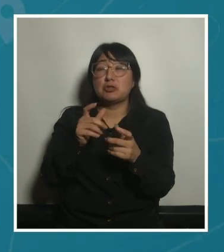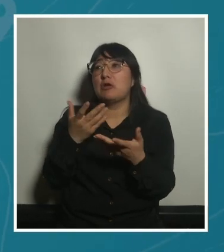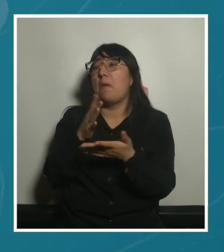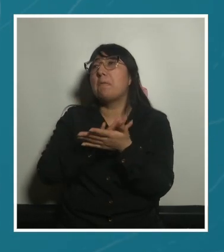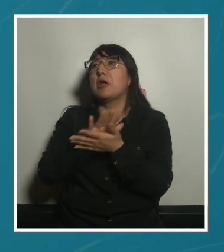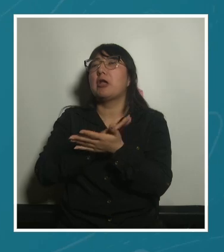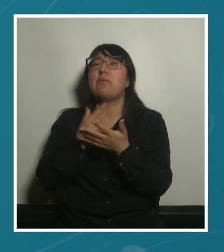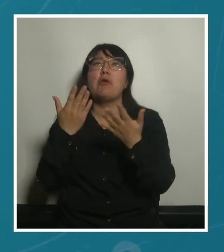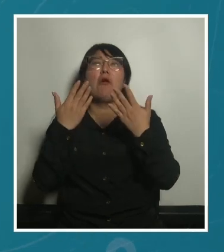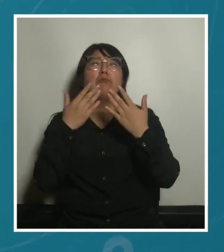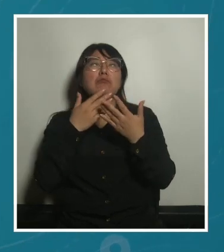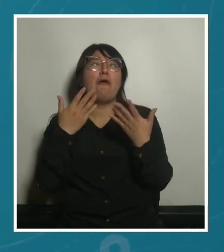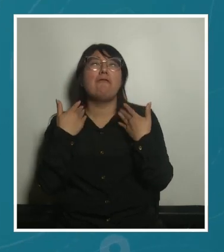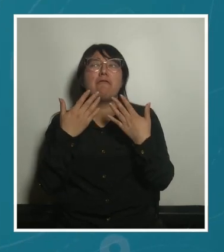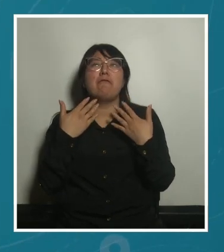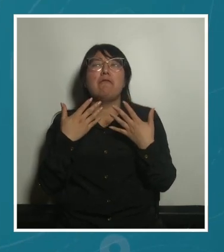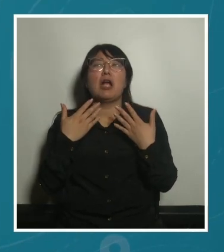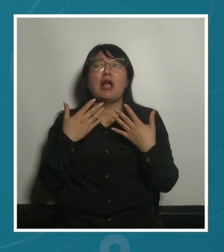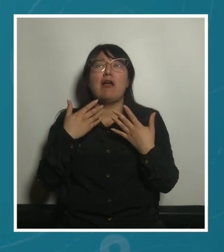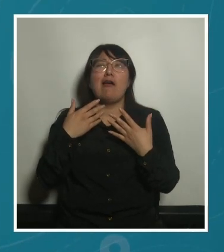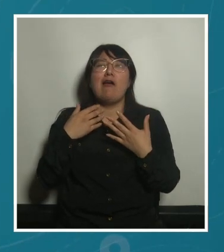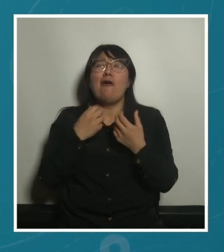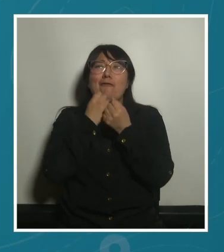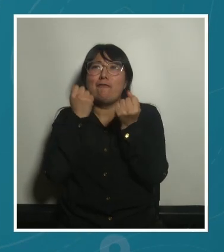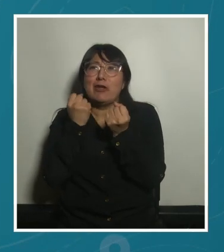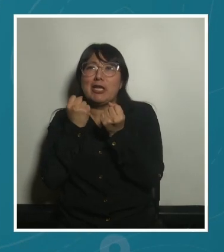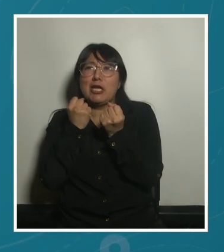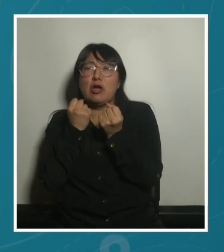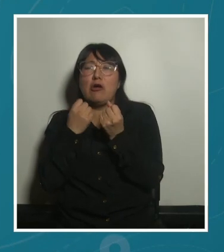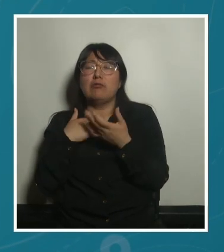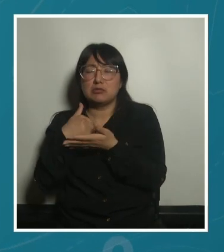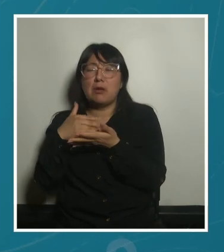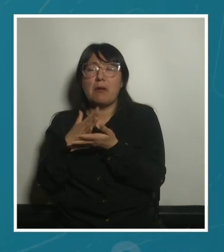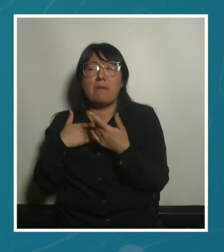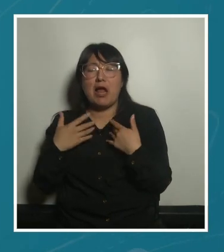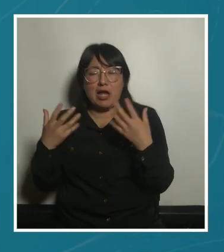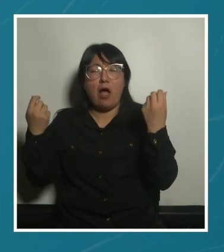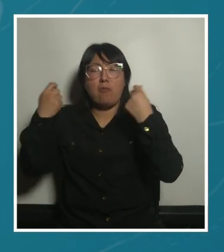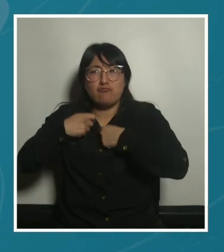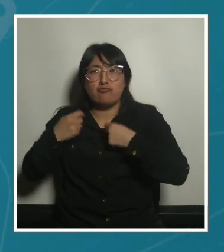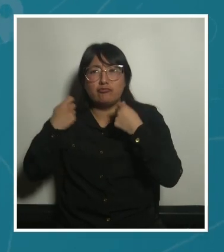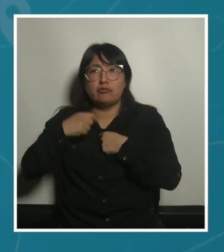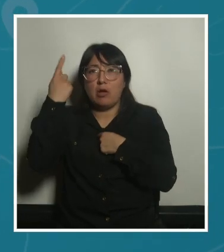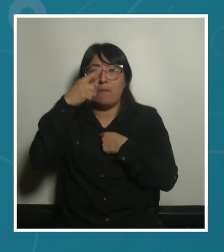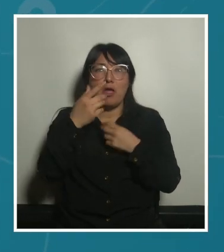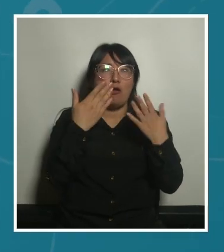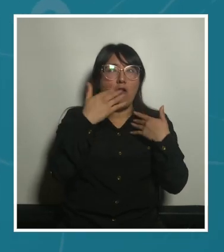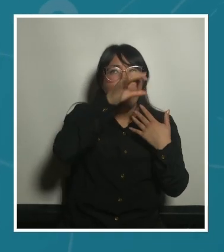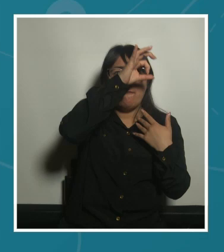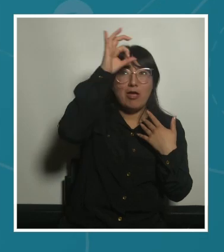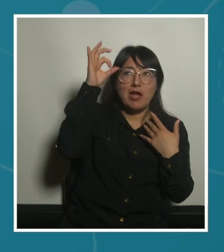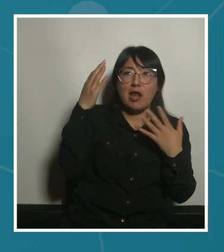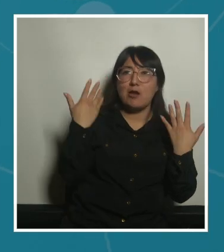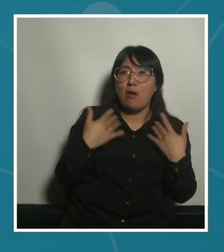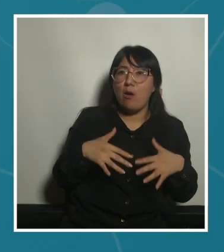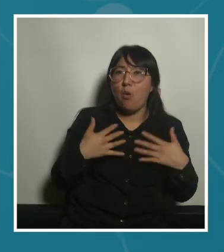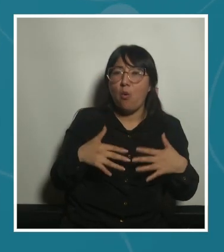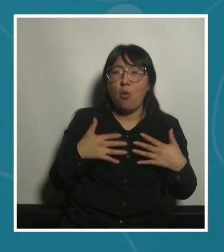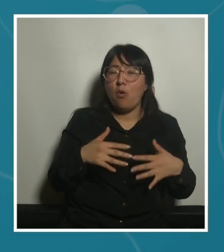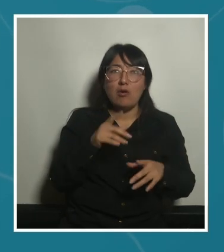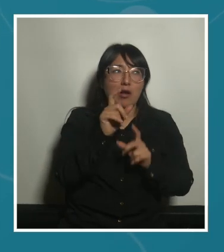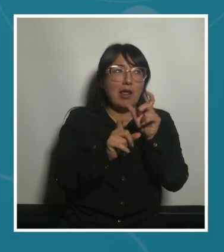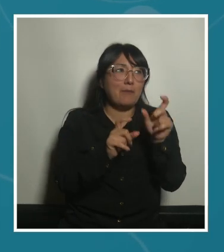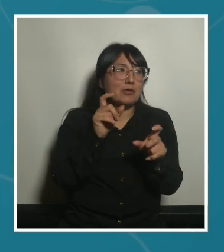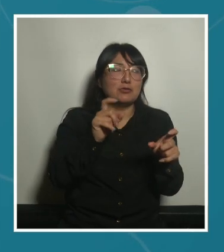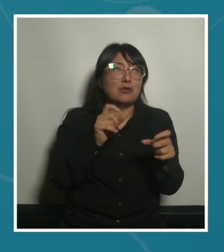se prepara más pero el verano bueno pero en las olas de calor bueno la gente no